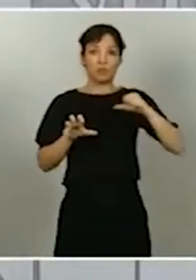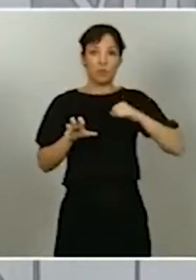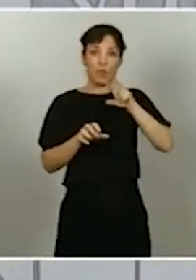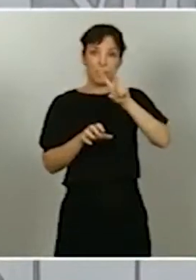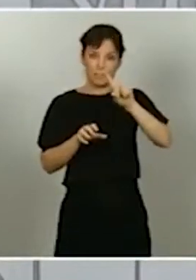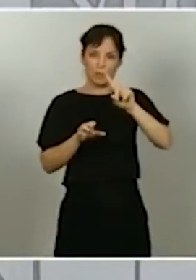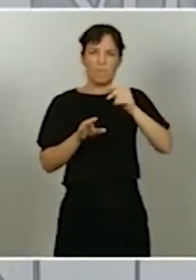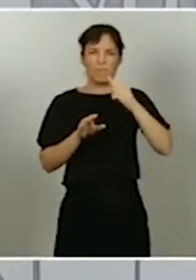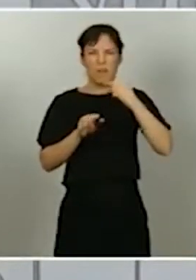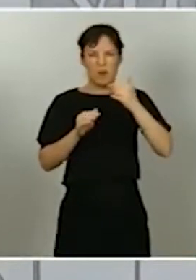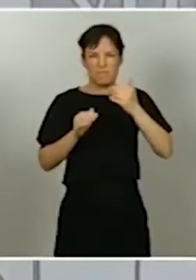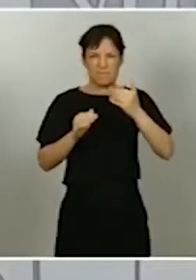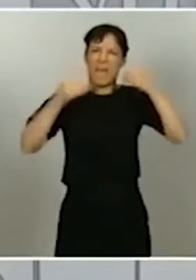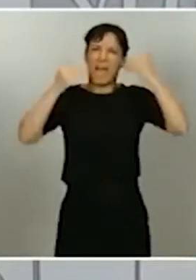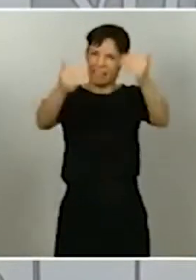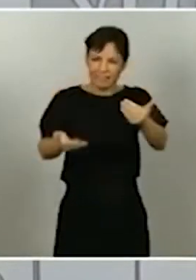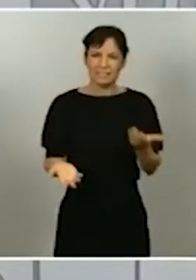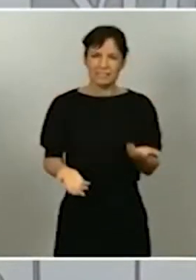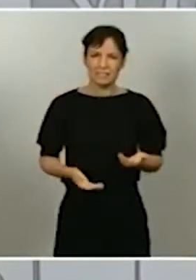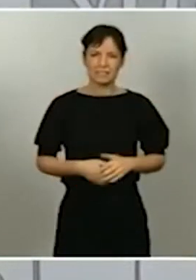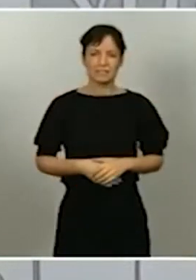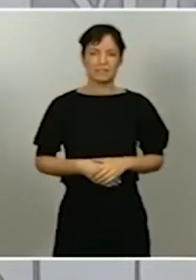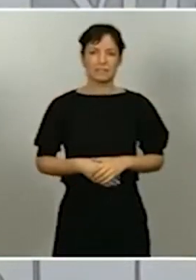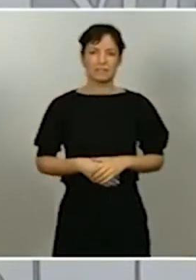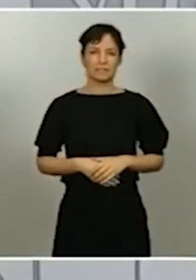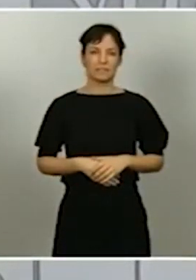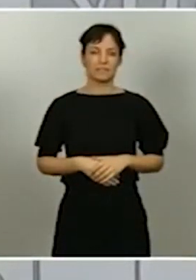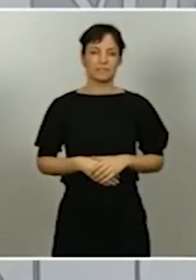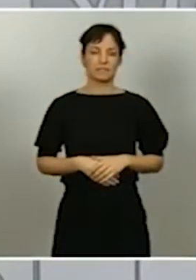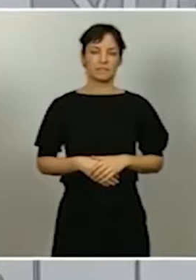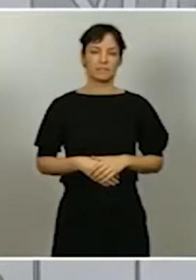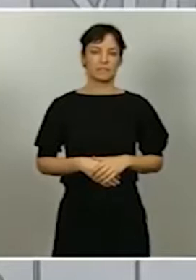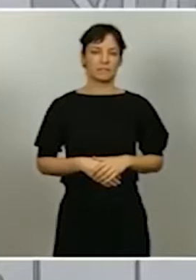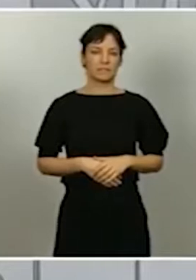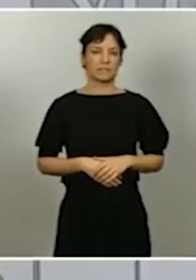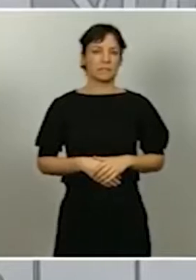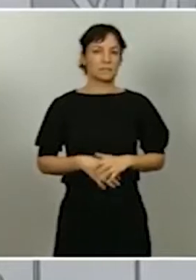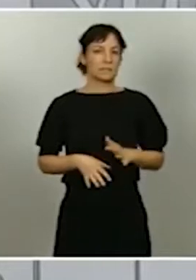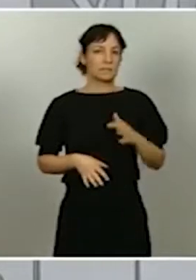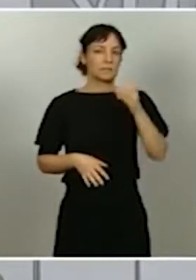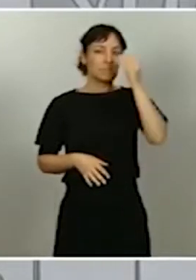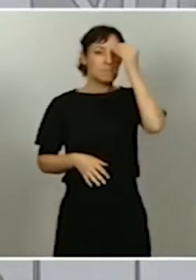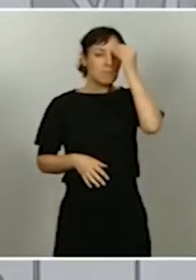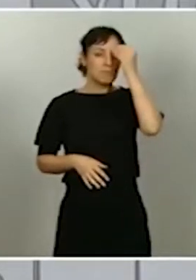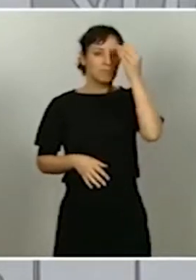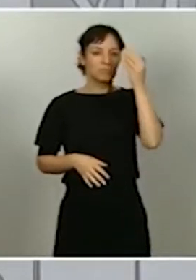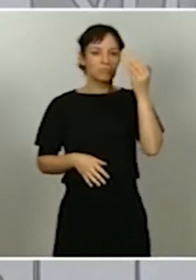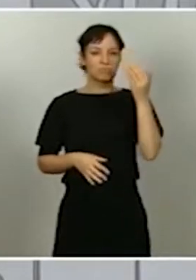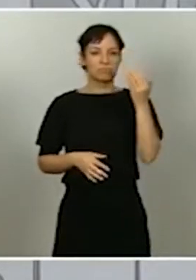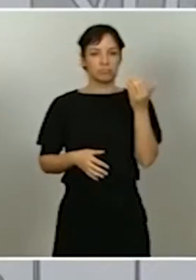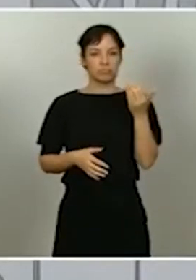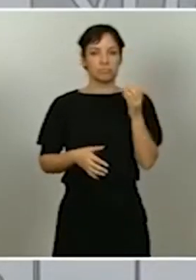Bueno, yo creo que estas posibilidades que están poniendo sobre la mesa, las decisiones todavía no están